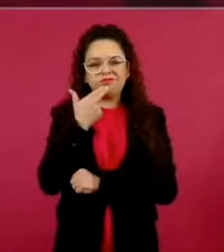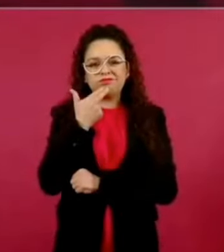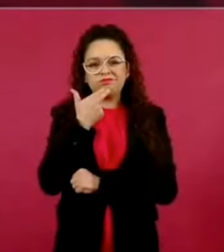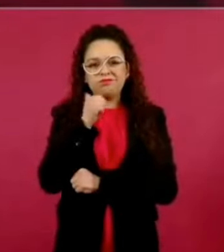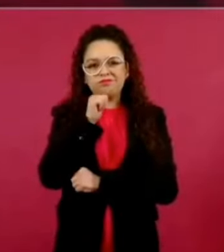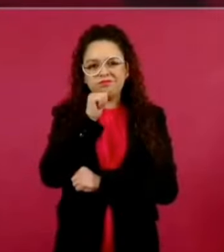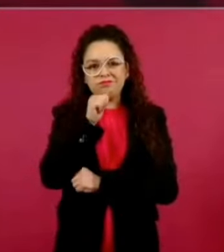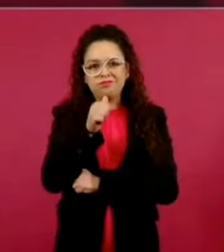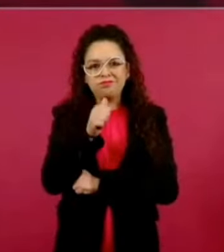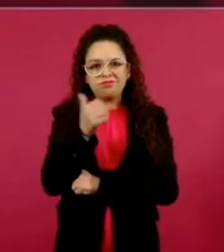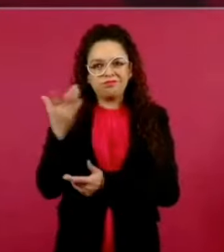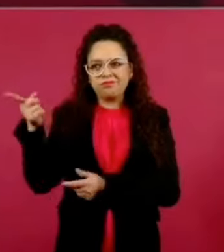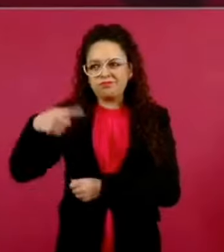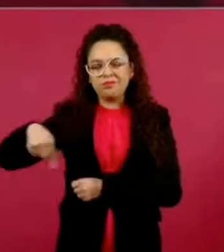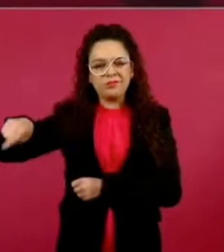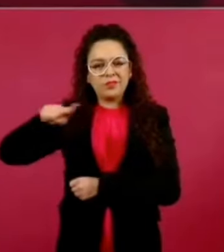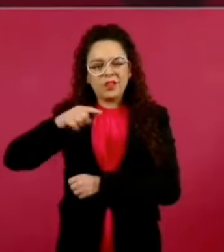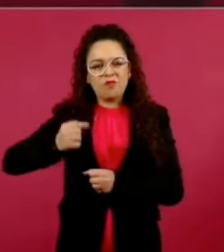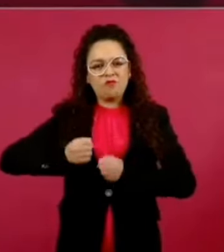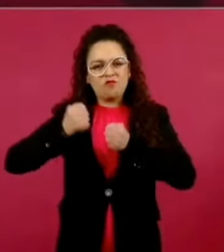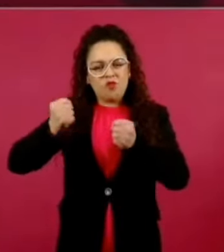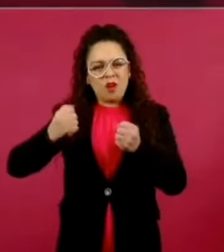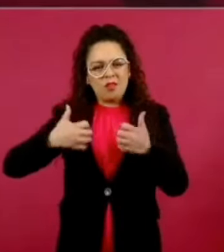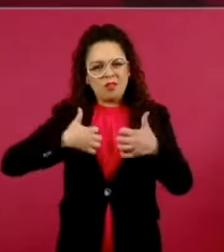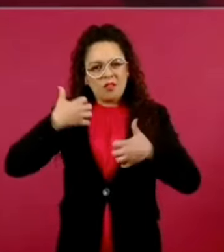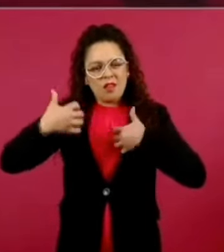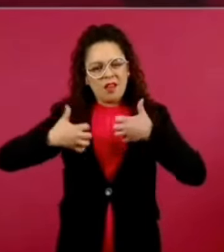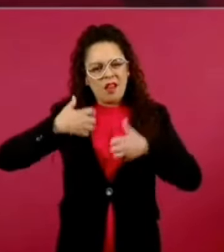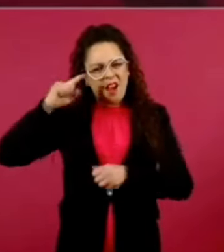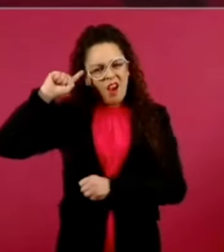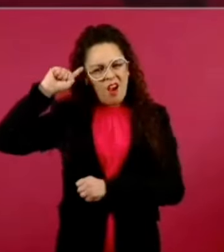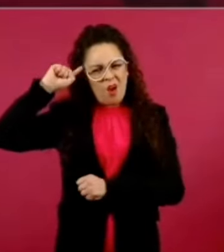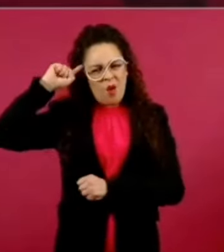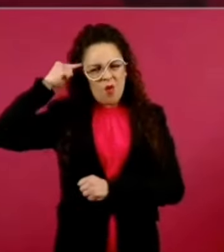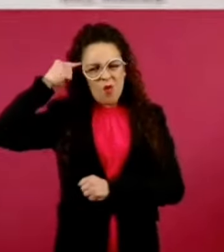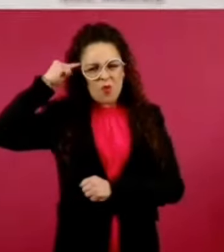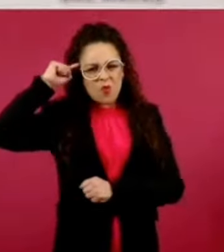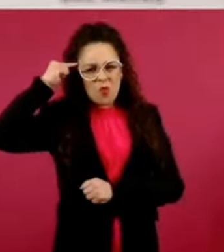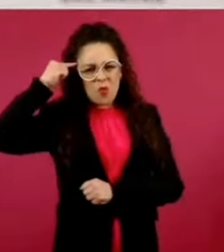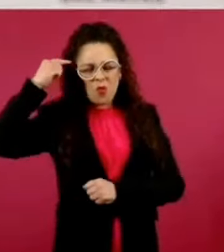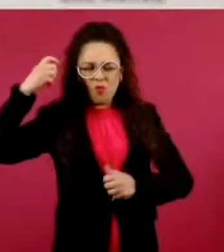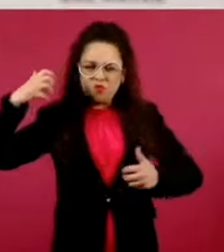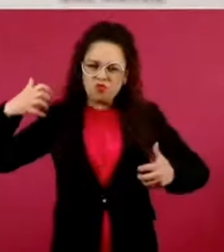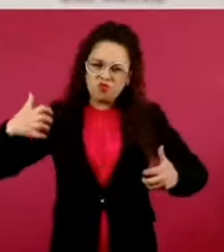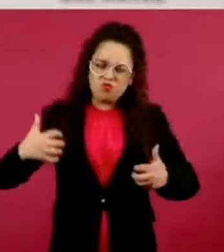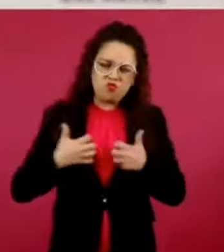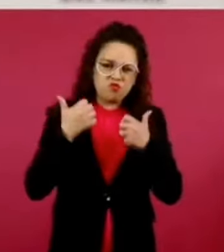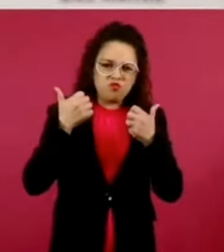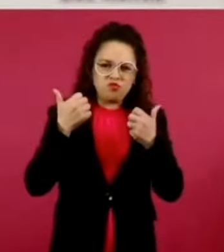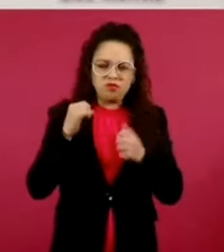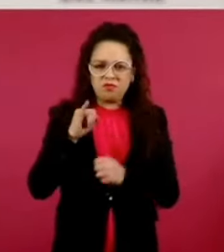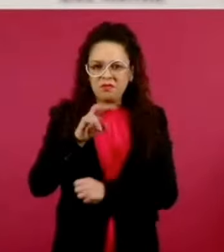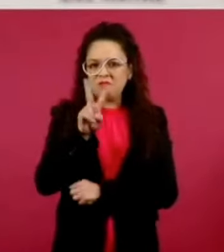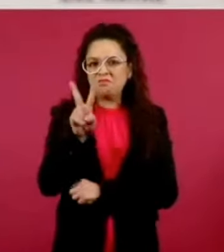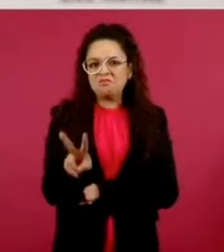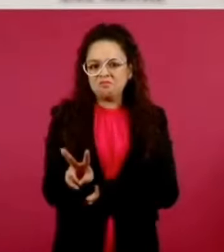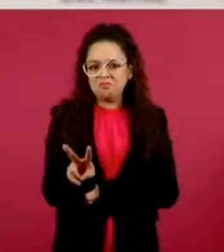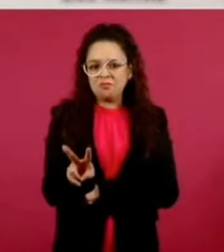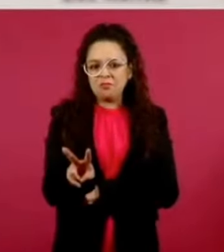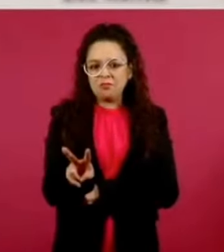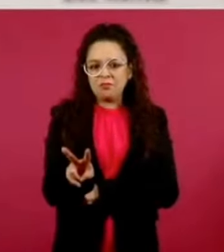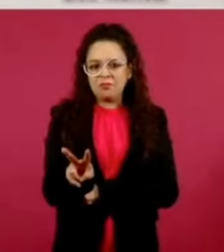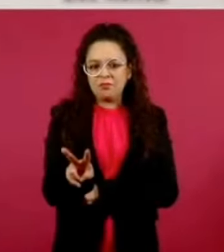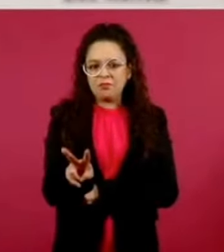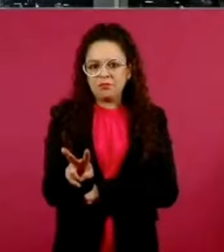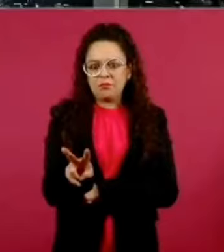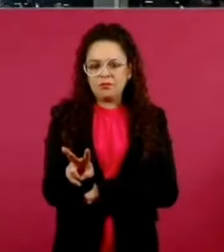enojo, sí, sí, pero ya lo había dicho,